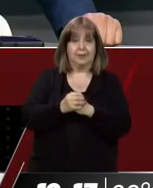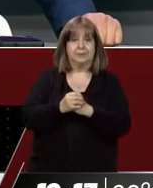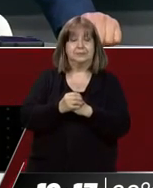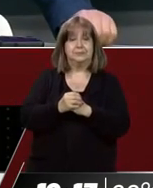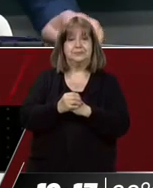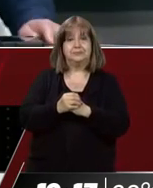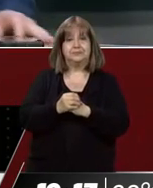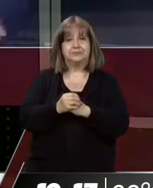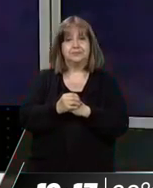de Guaymallén. Gracias, Sofía.